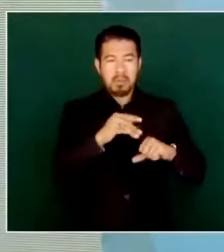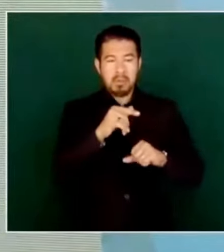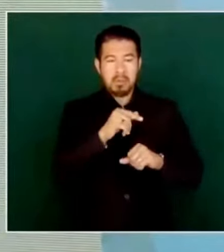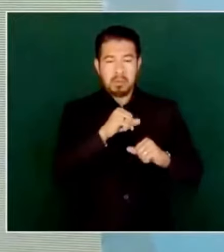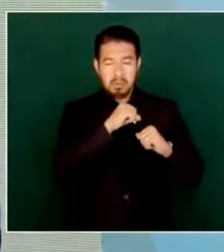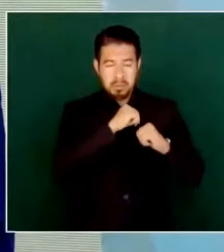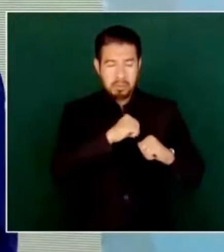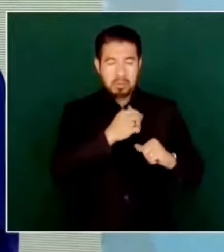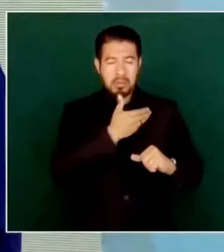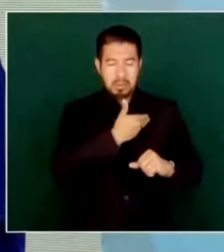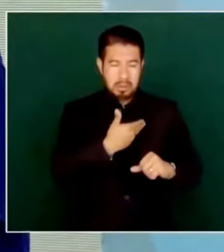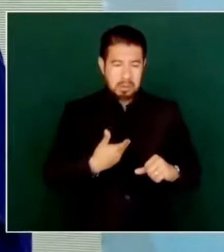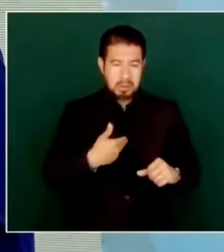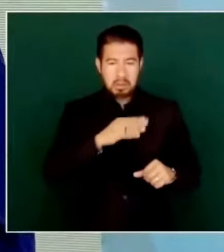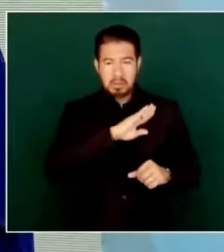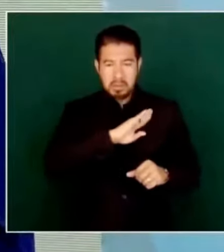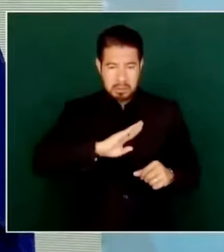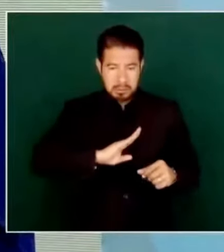presidentes municipales,